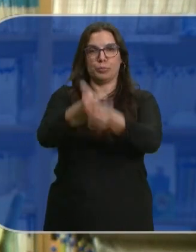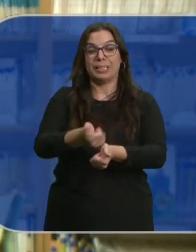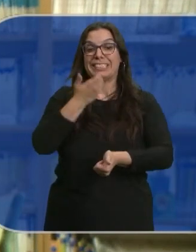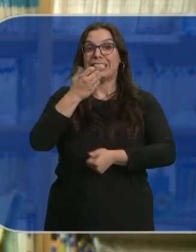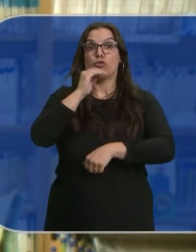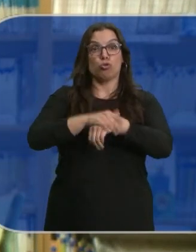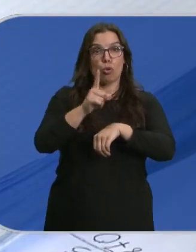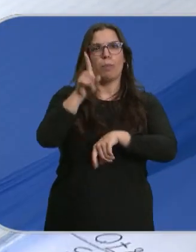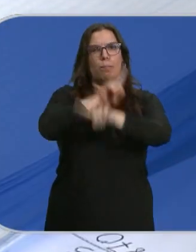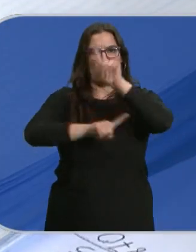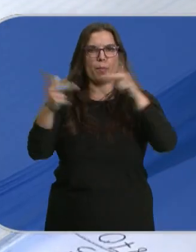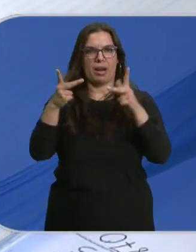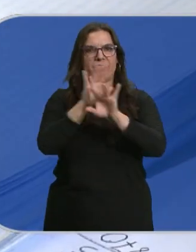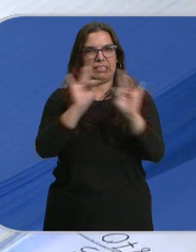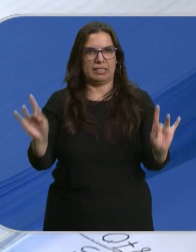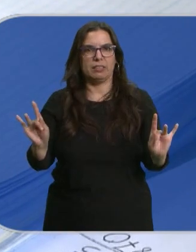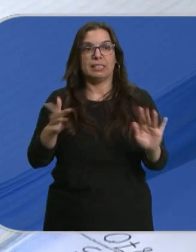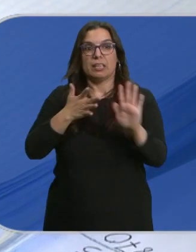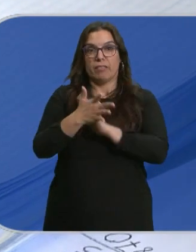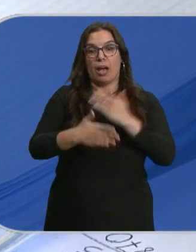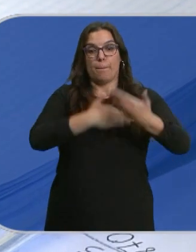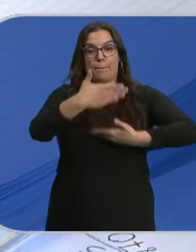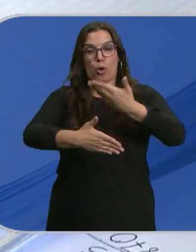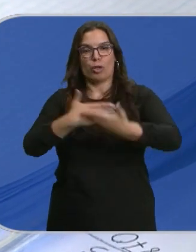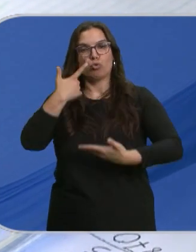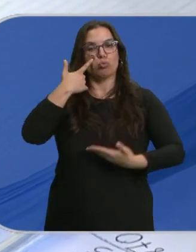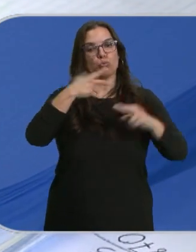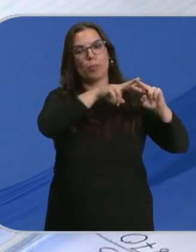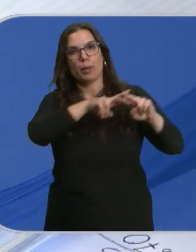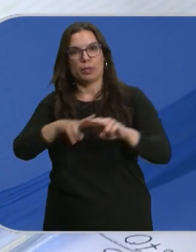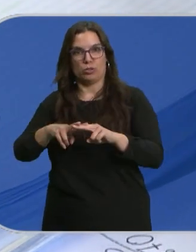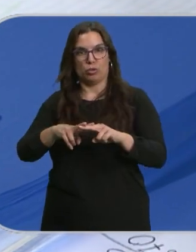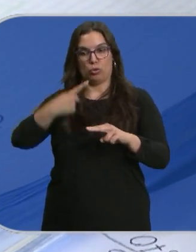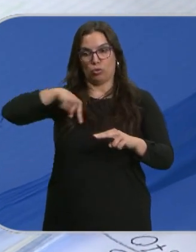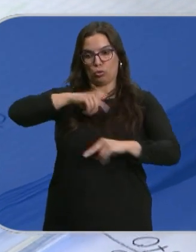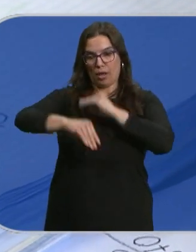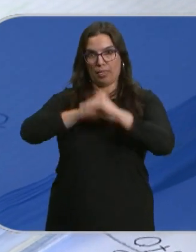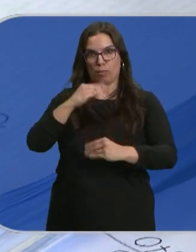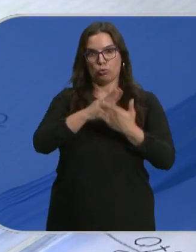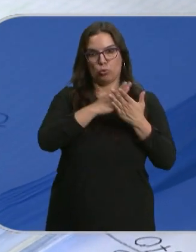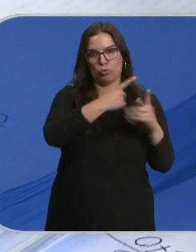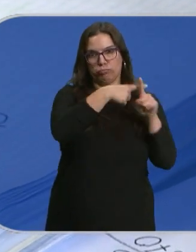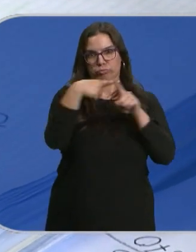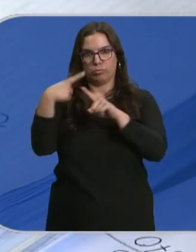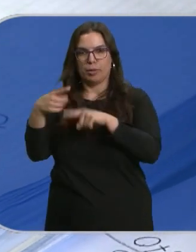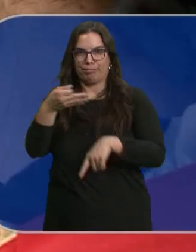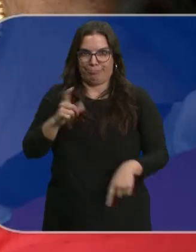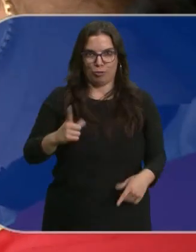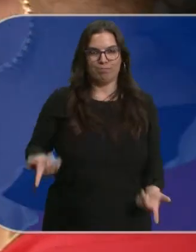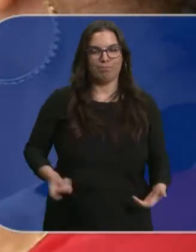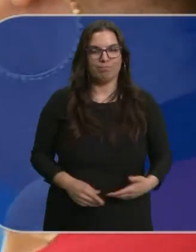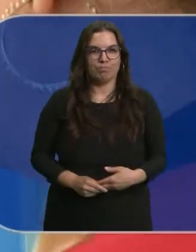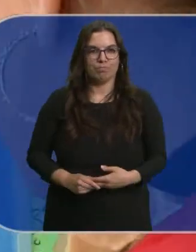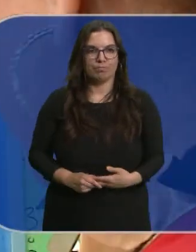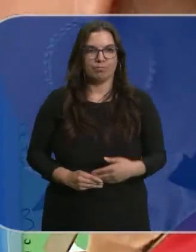tendríamos un problema grave. Eso querría decir que el proceso de supervisión que realizamos los inspectores a lo largo del curso no ha sido el correcto.